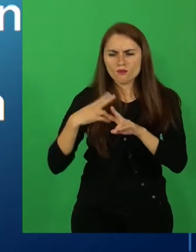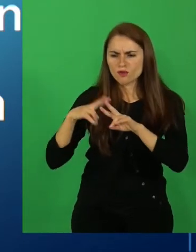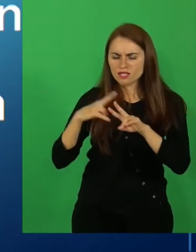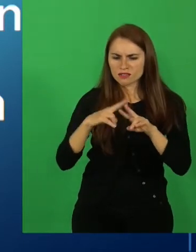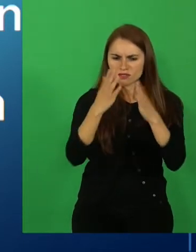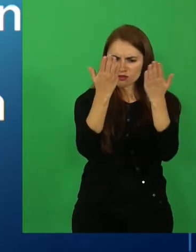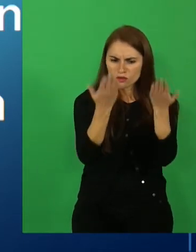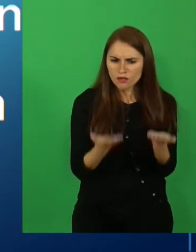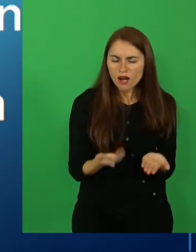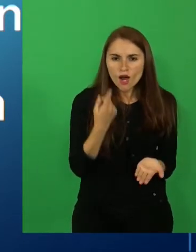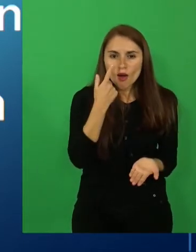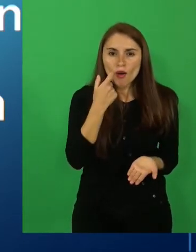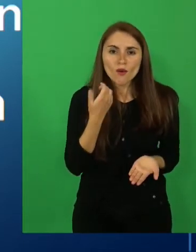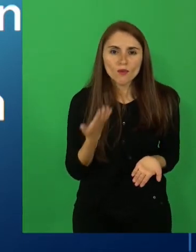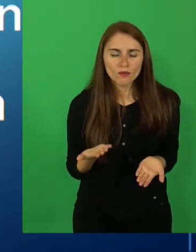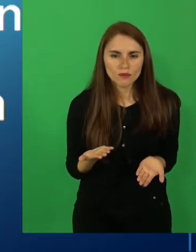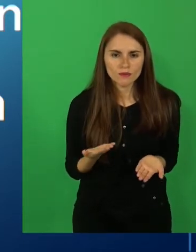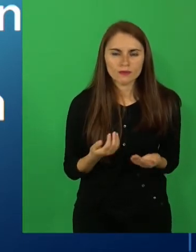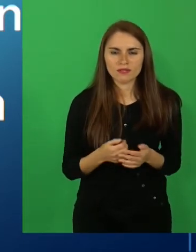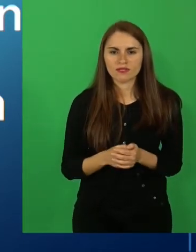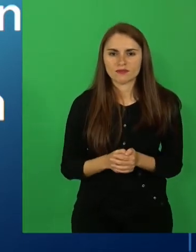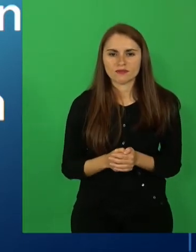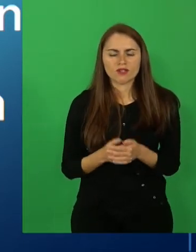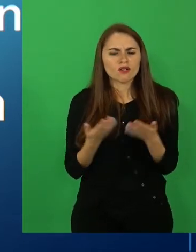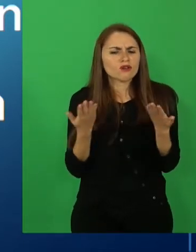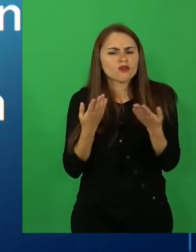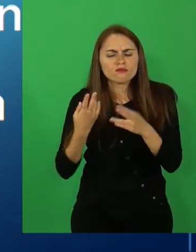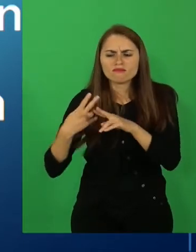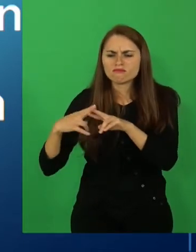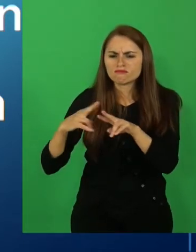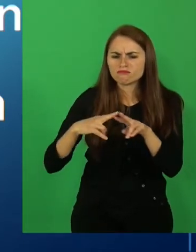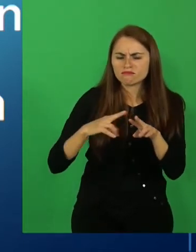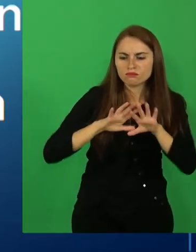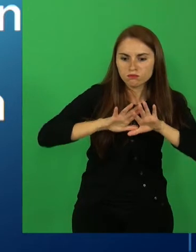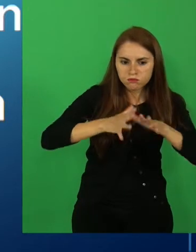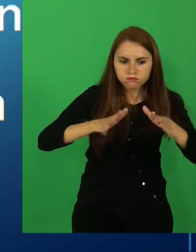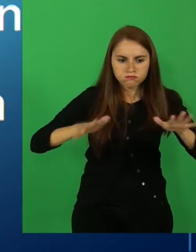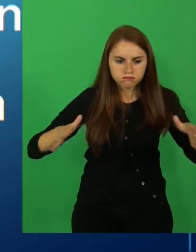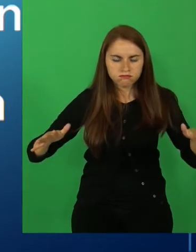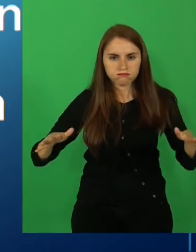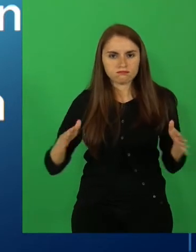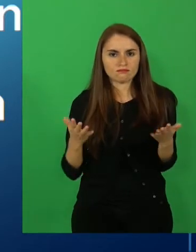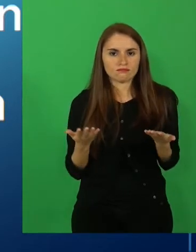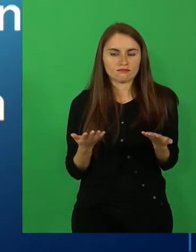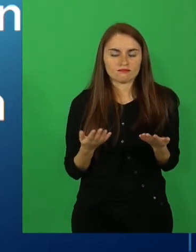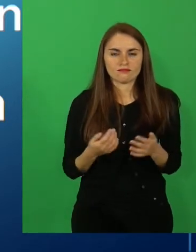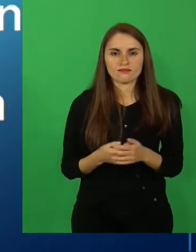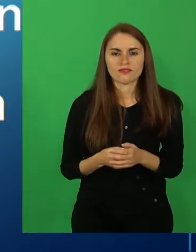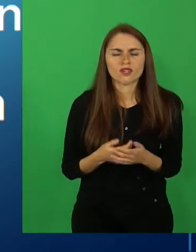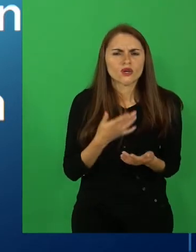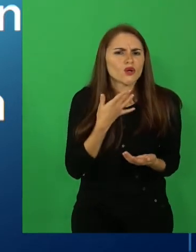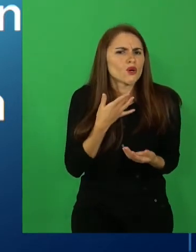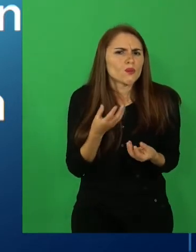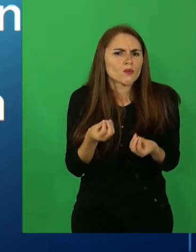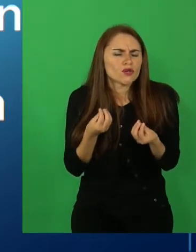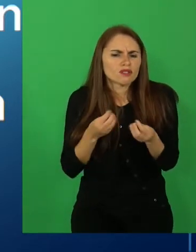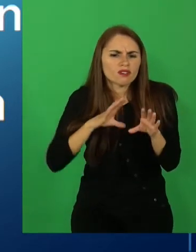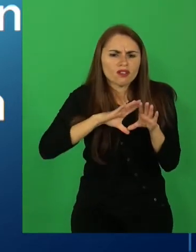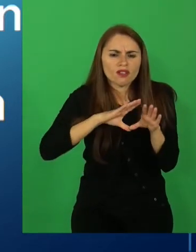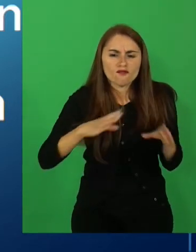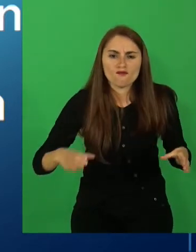el hombre, cómo se formó un océano, ¿por qué hay volcanes?